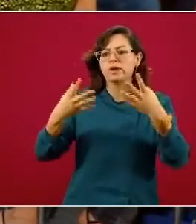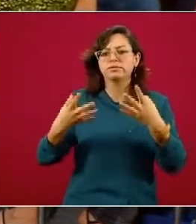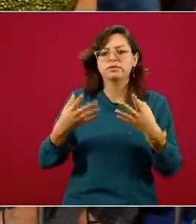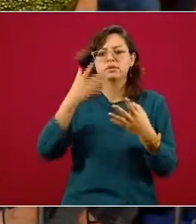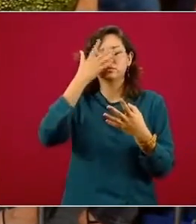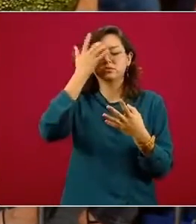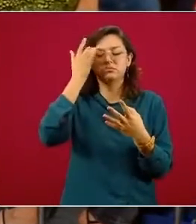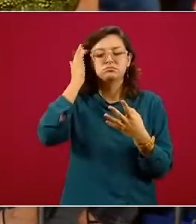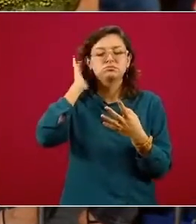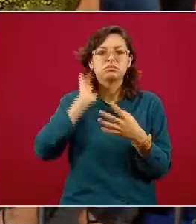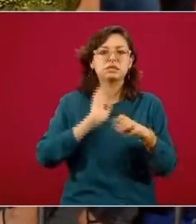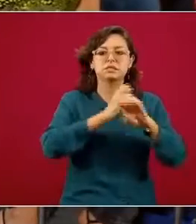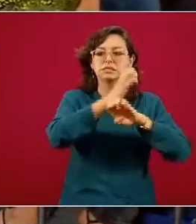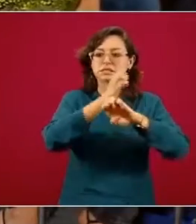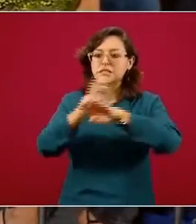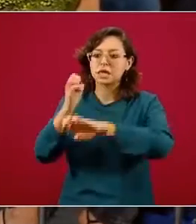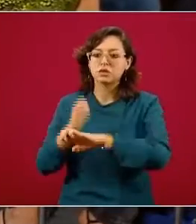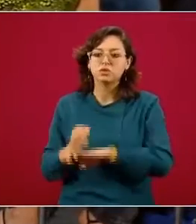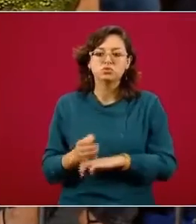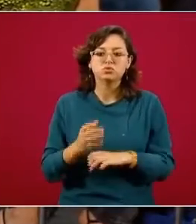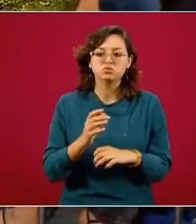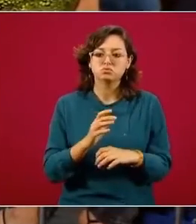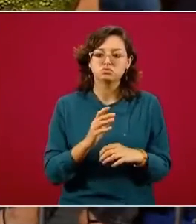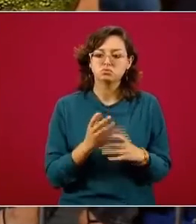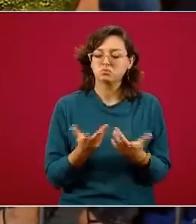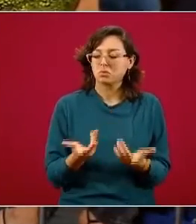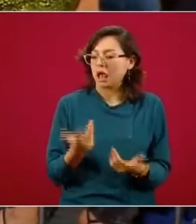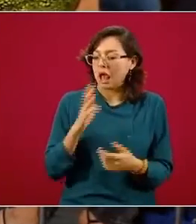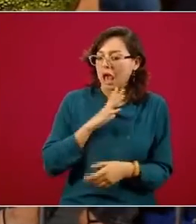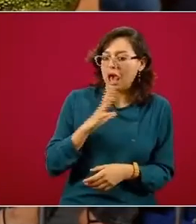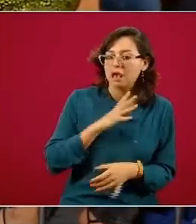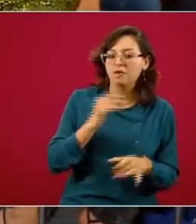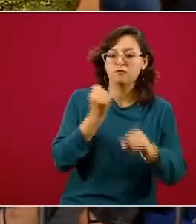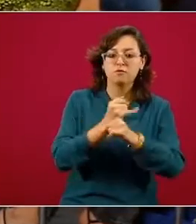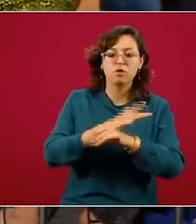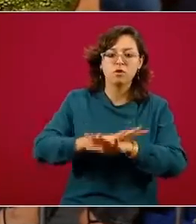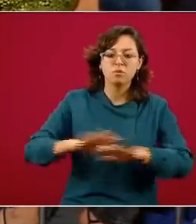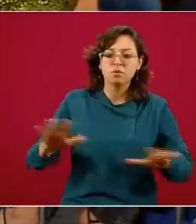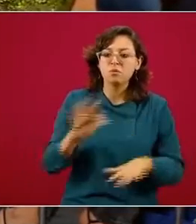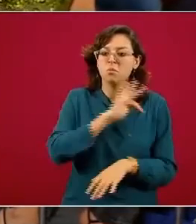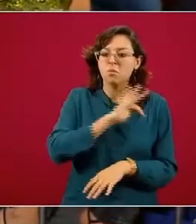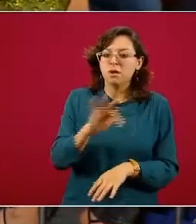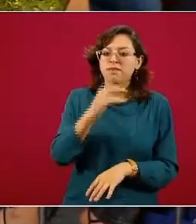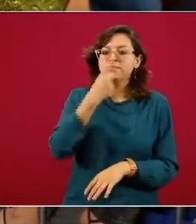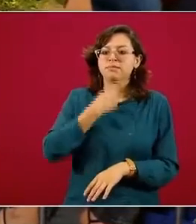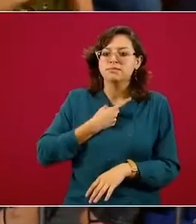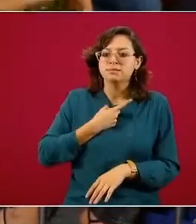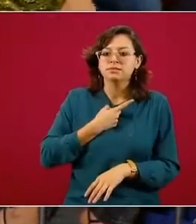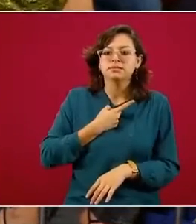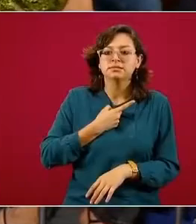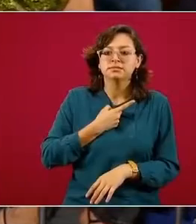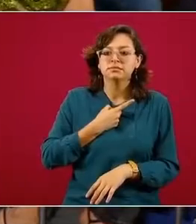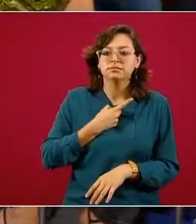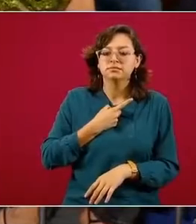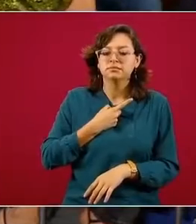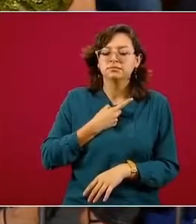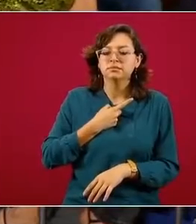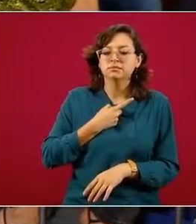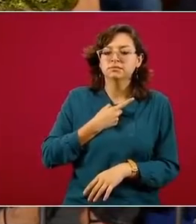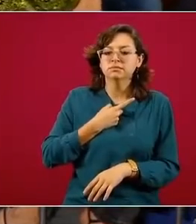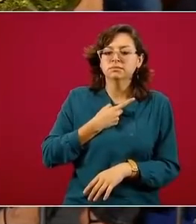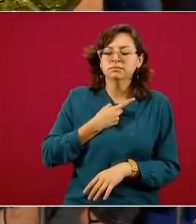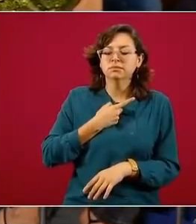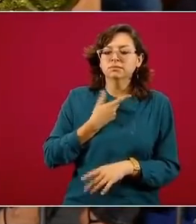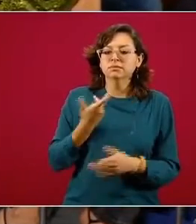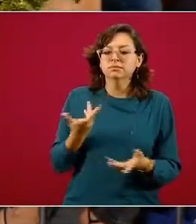si los tengan por entidad. Alguna infografía que pudiera usted compartirnos de cómo se está, pues, cómo